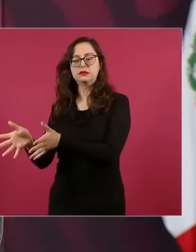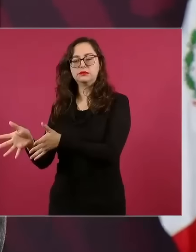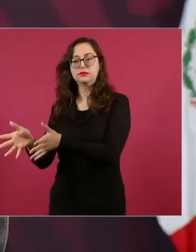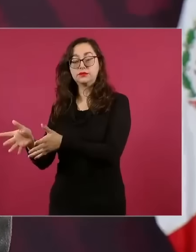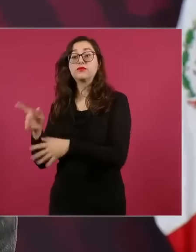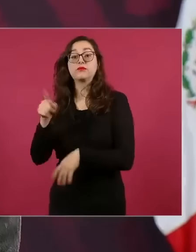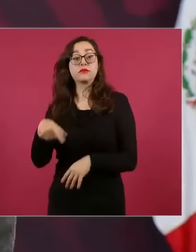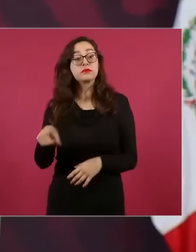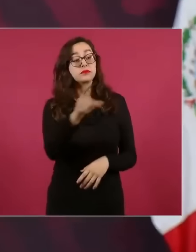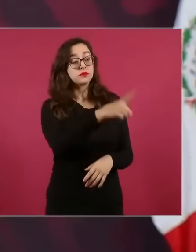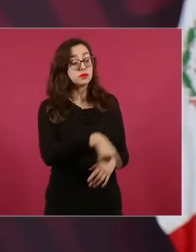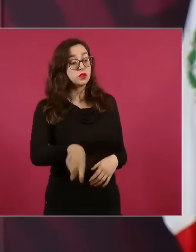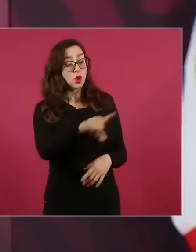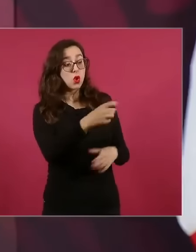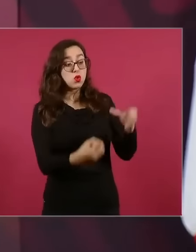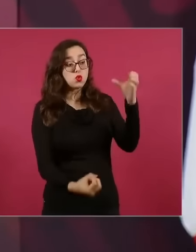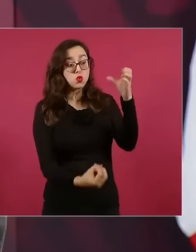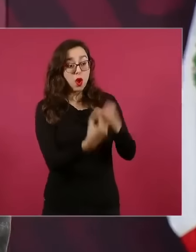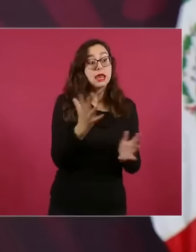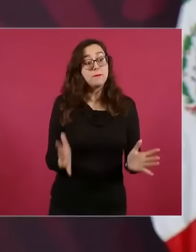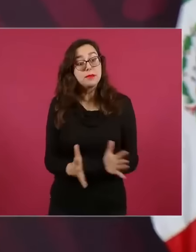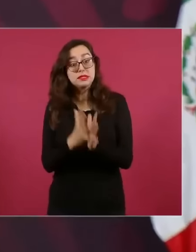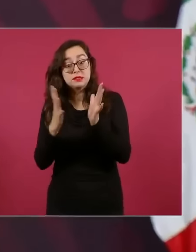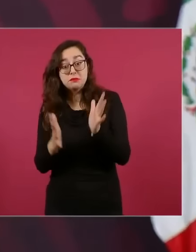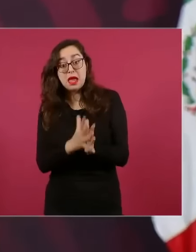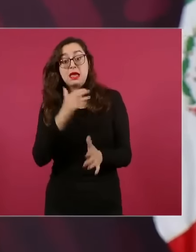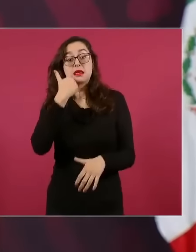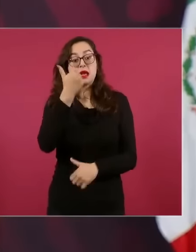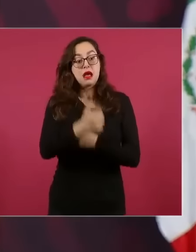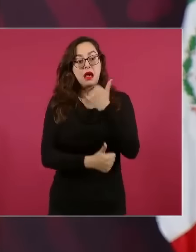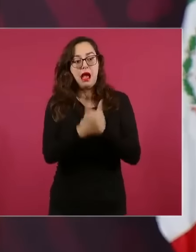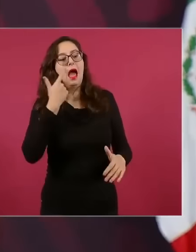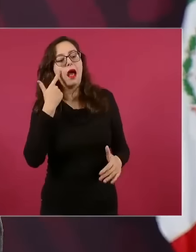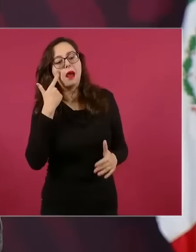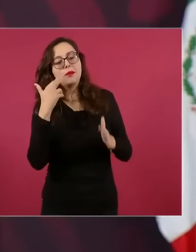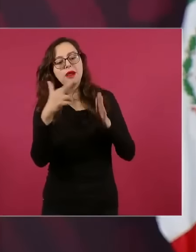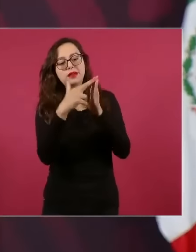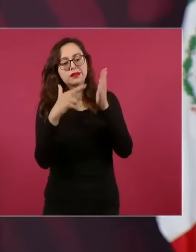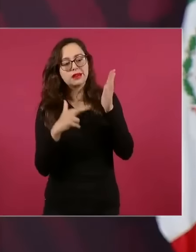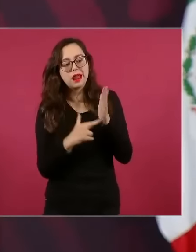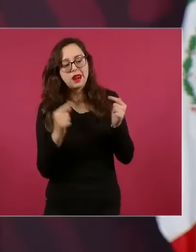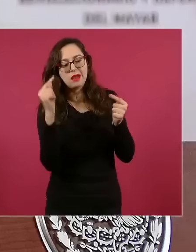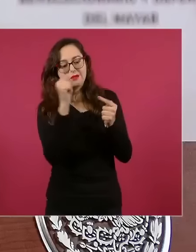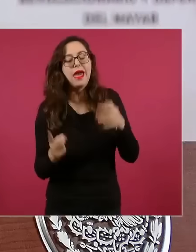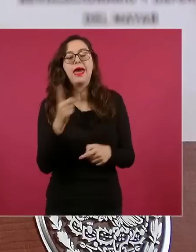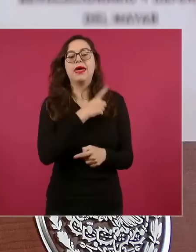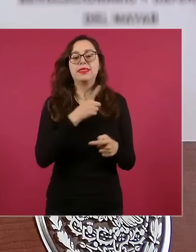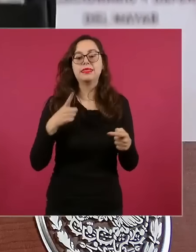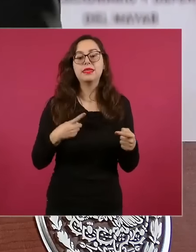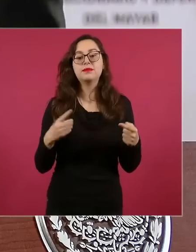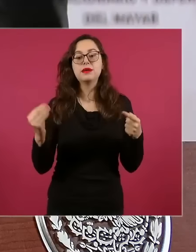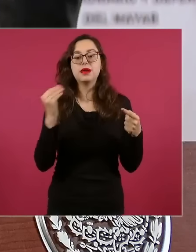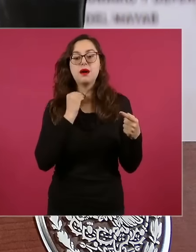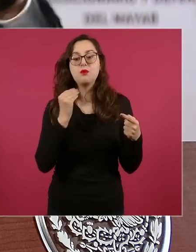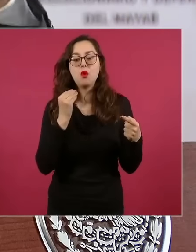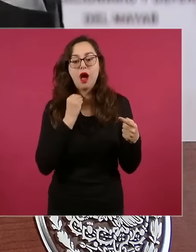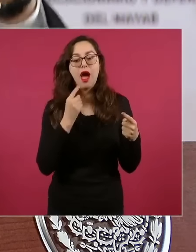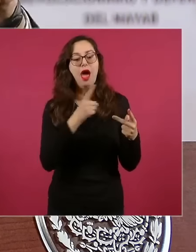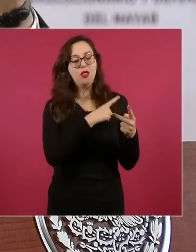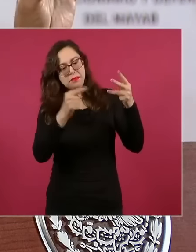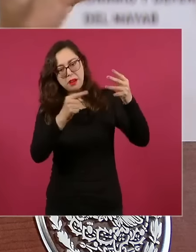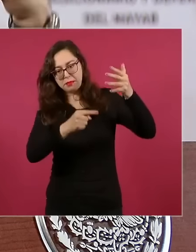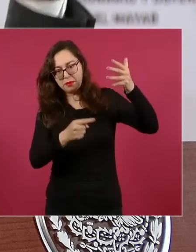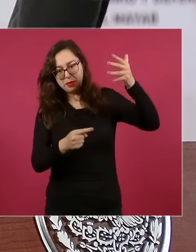tienen que cumplir requisitos, tienen que ser abogados, entre otras cosas, y va a haber una comisión